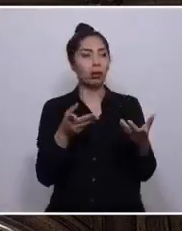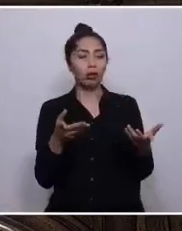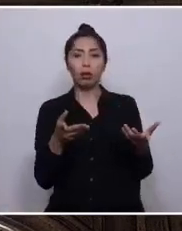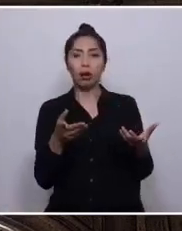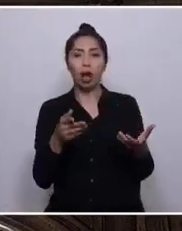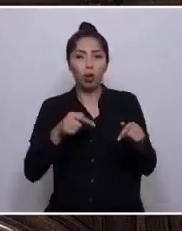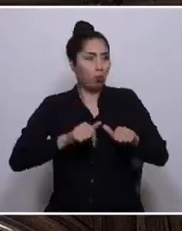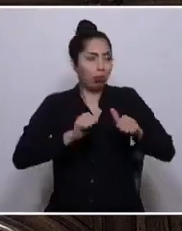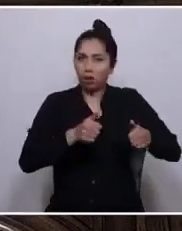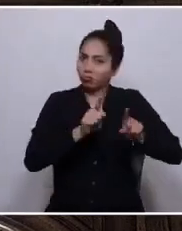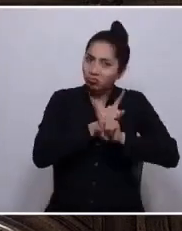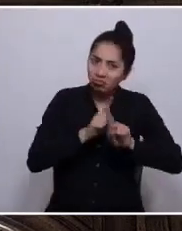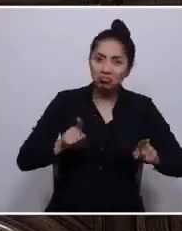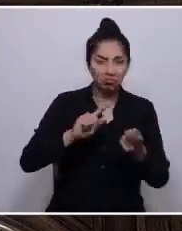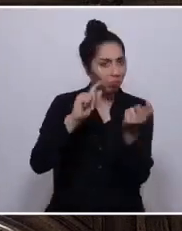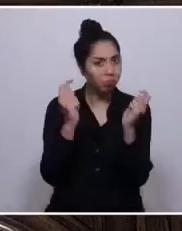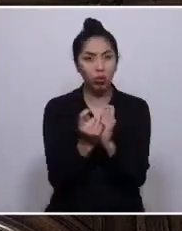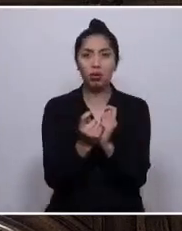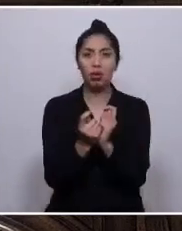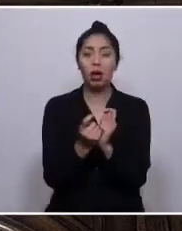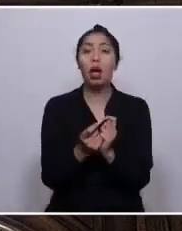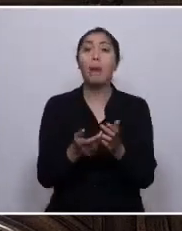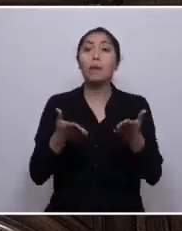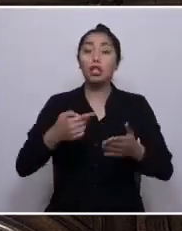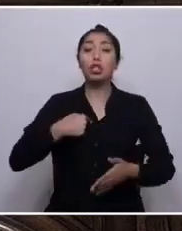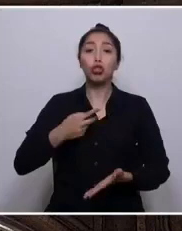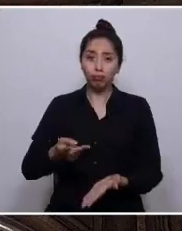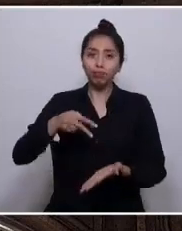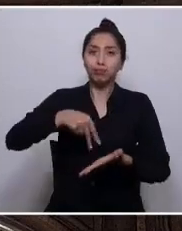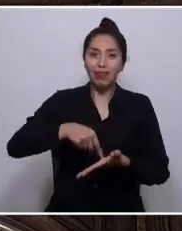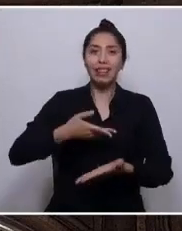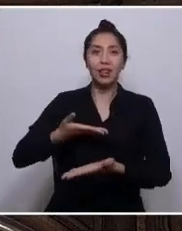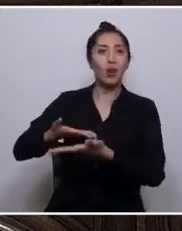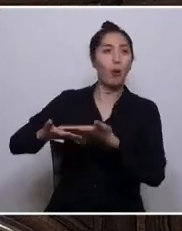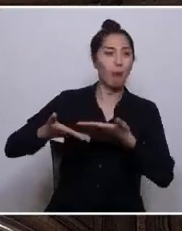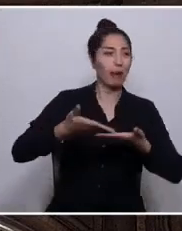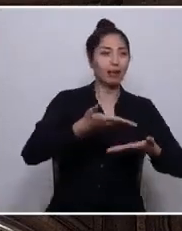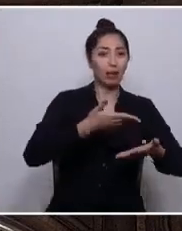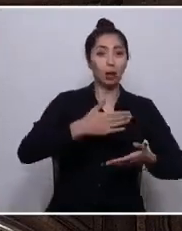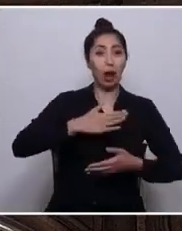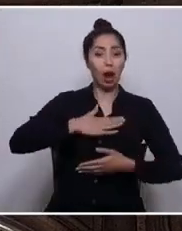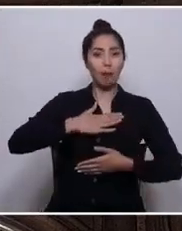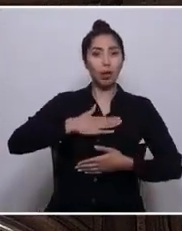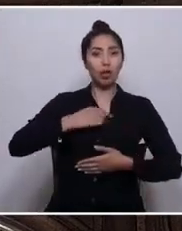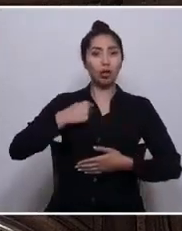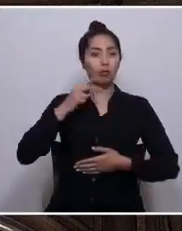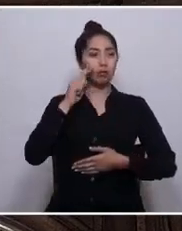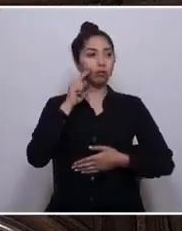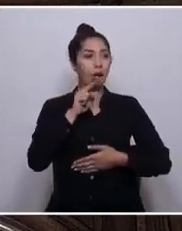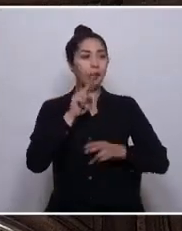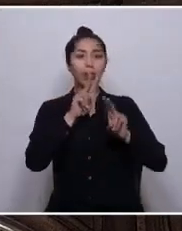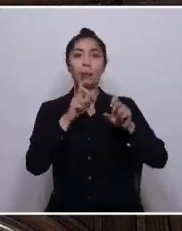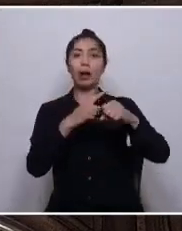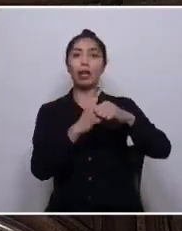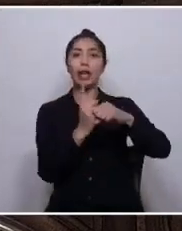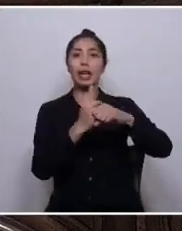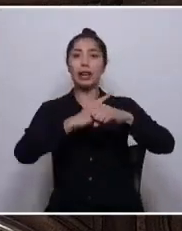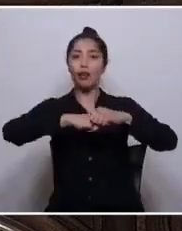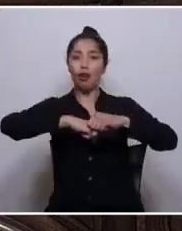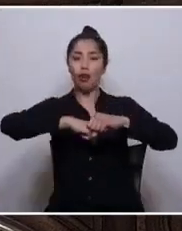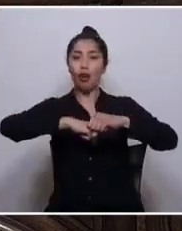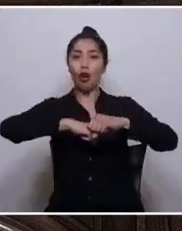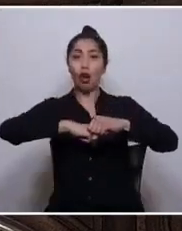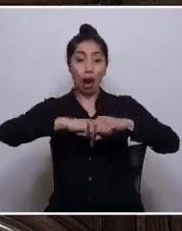subordinación. Por eso vengo a compartir lo que para mí fueron los anteojos del género, para que nuestra primera